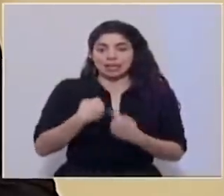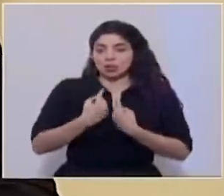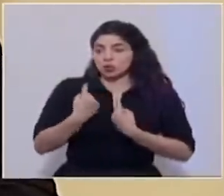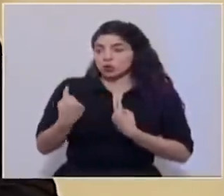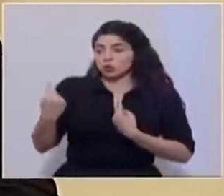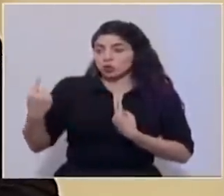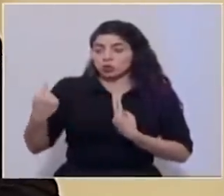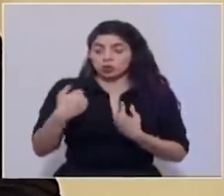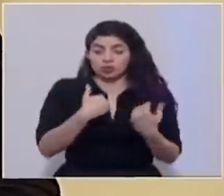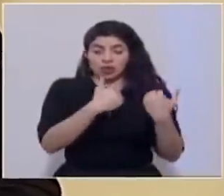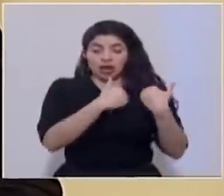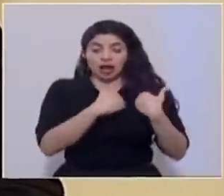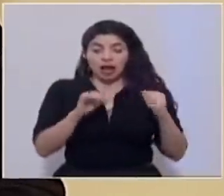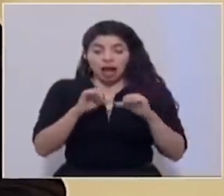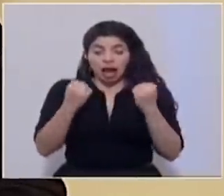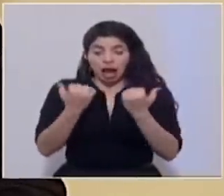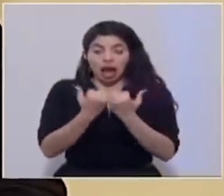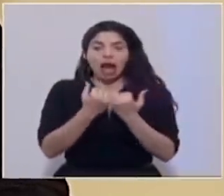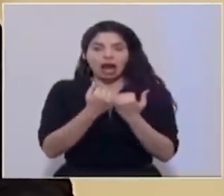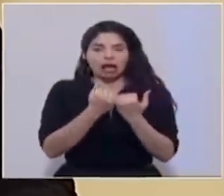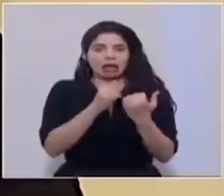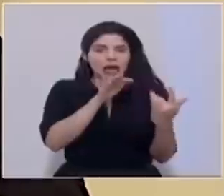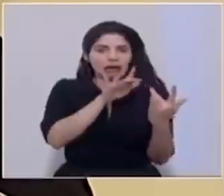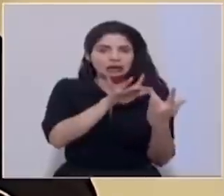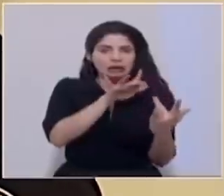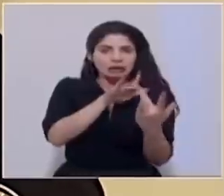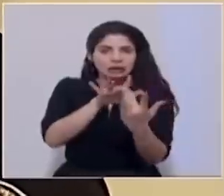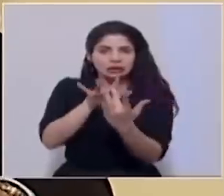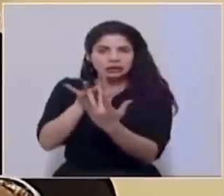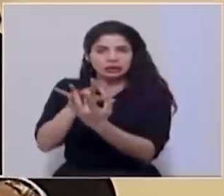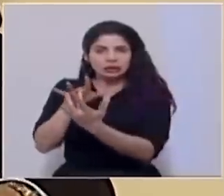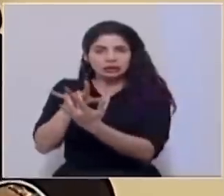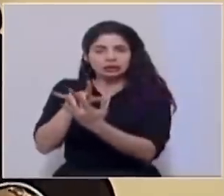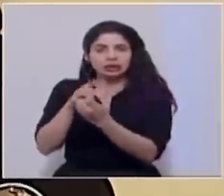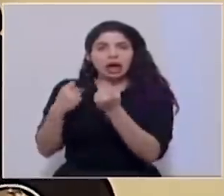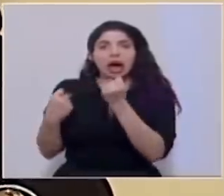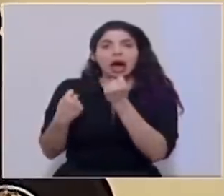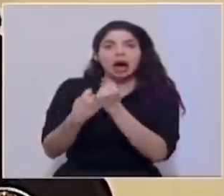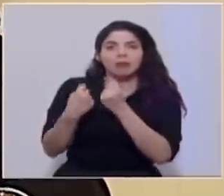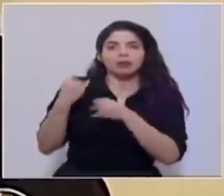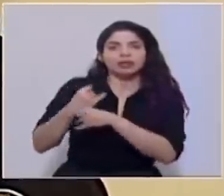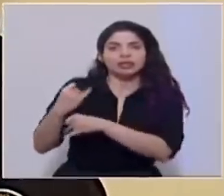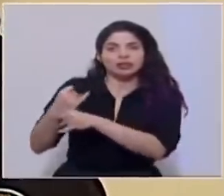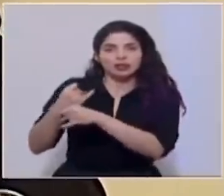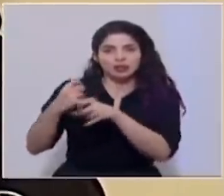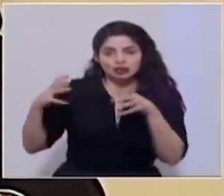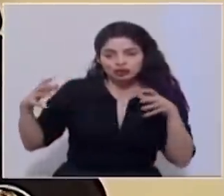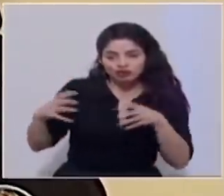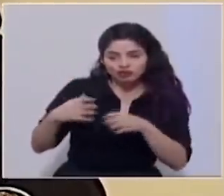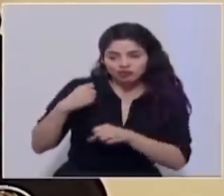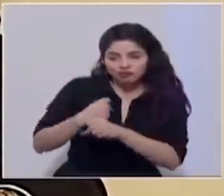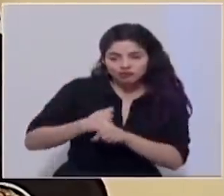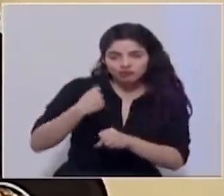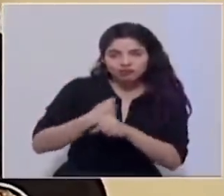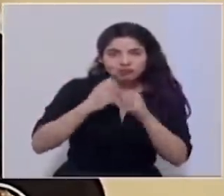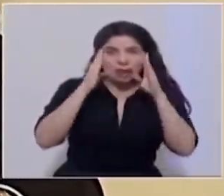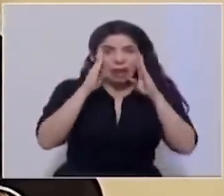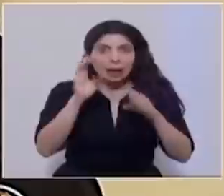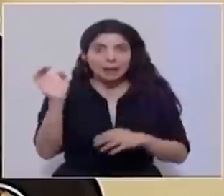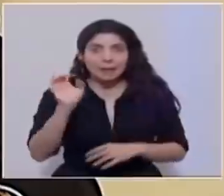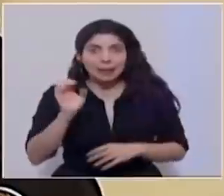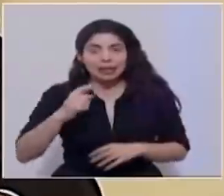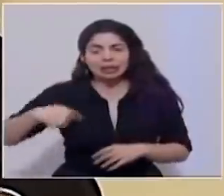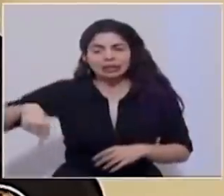rectora de sector, con el apoyo de las instituciones que estamos trabajando en la atención de la emergencia, hemos